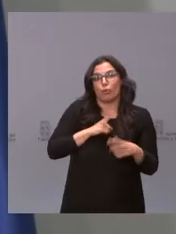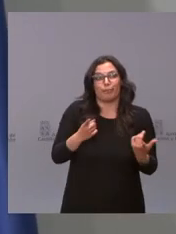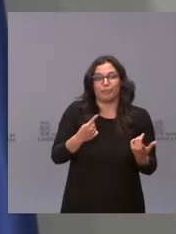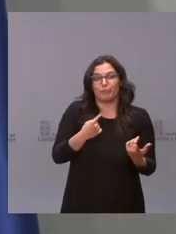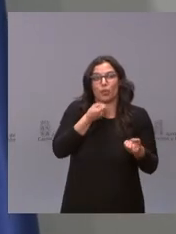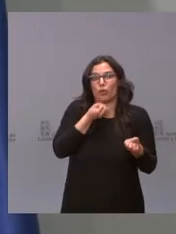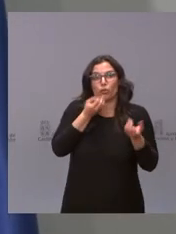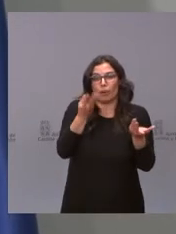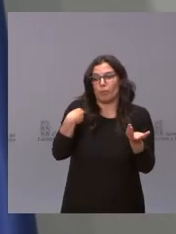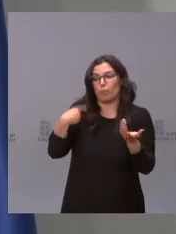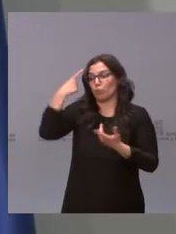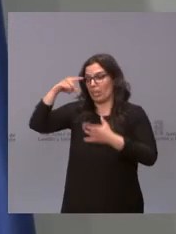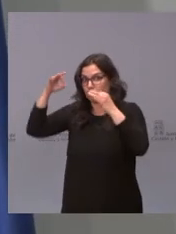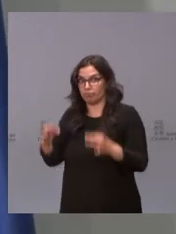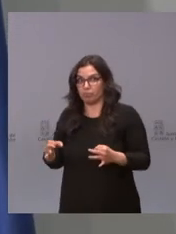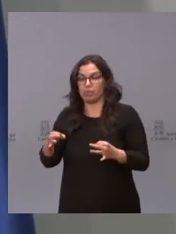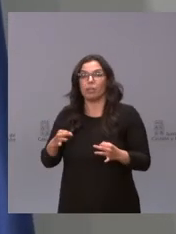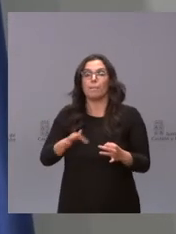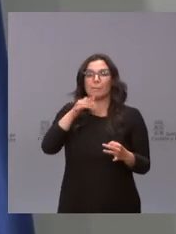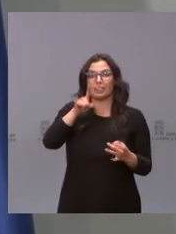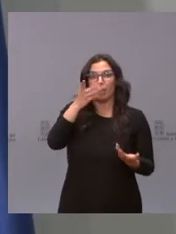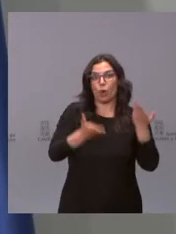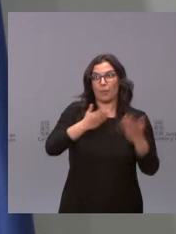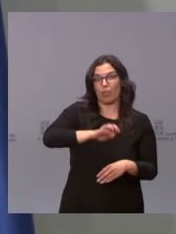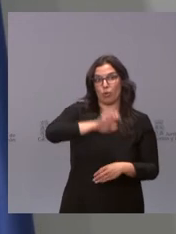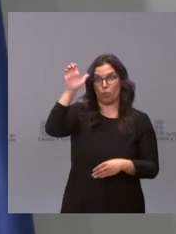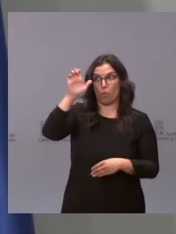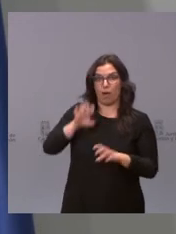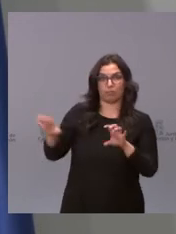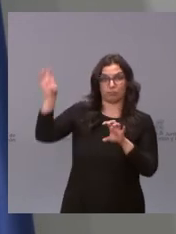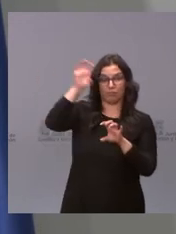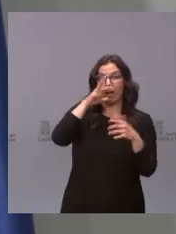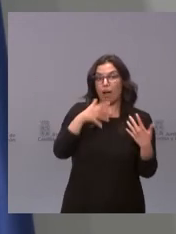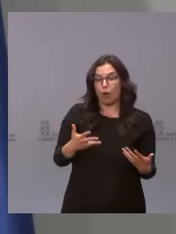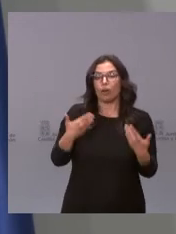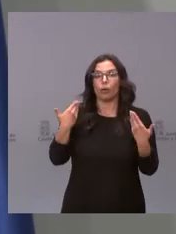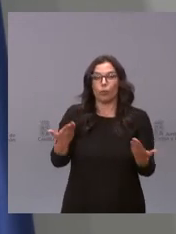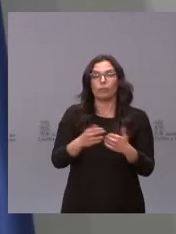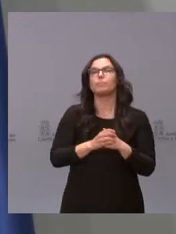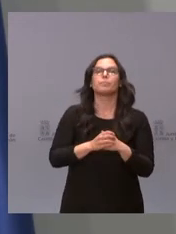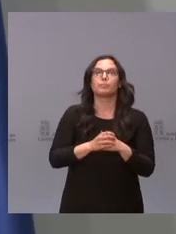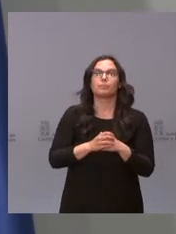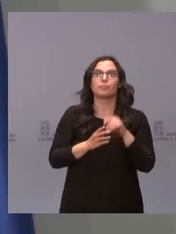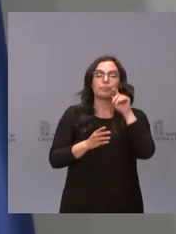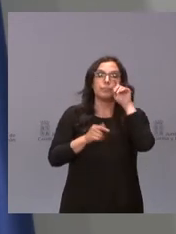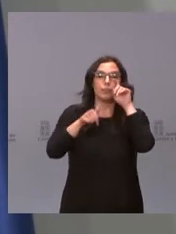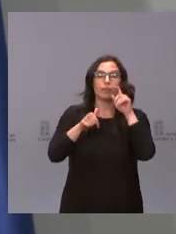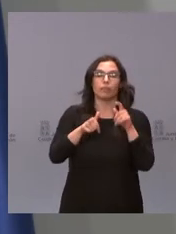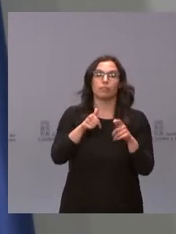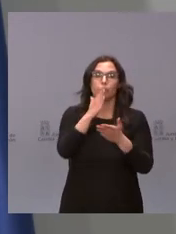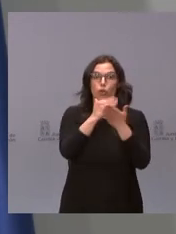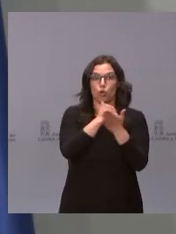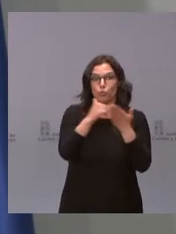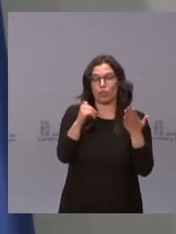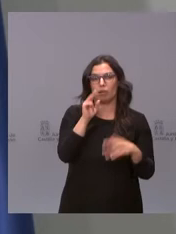los números que tenemos y la comparativa con Europa. Lo que tenemos ahora es que el número reproductor del virus en la comunidad, como hemos